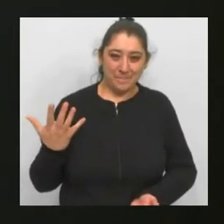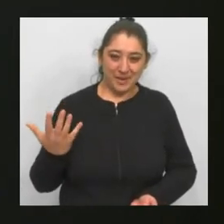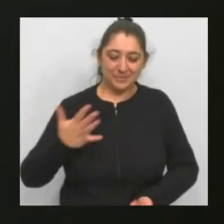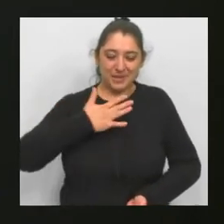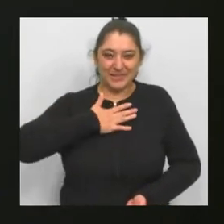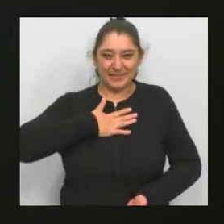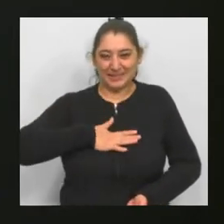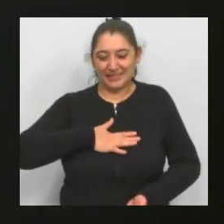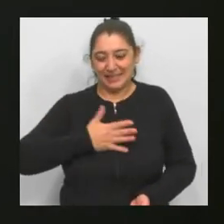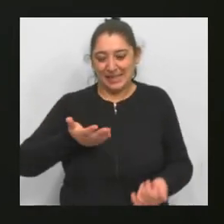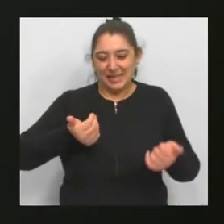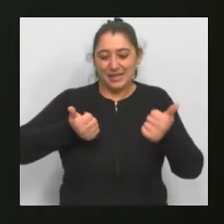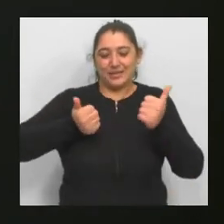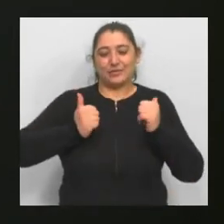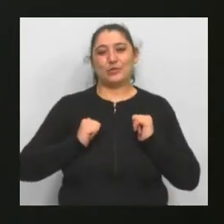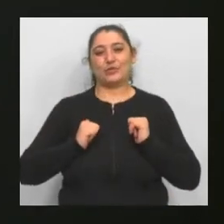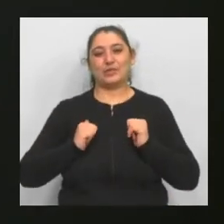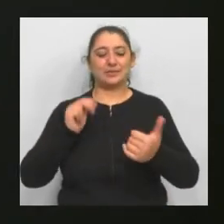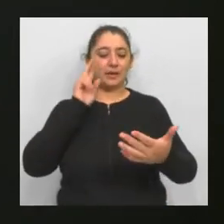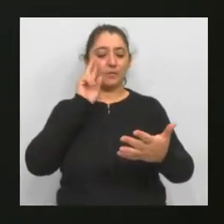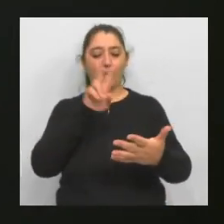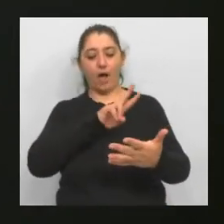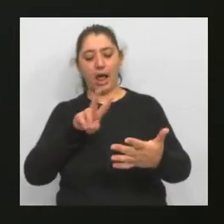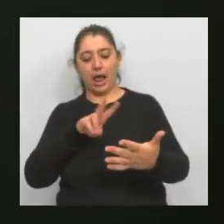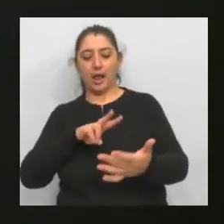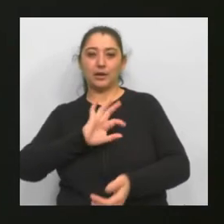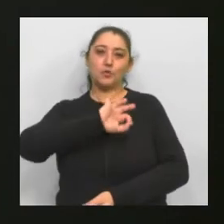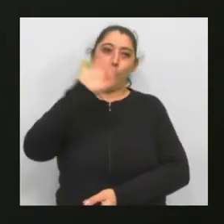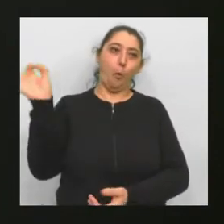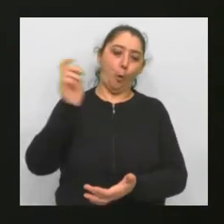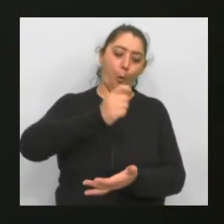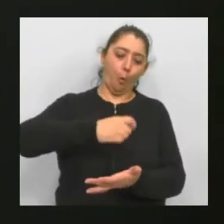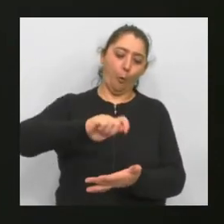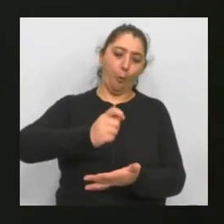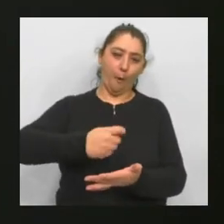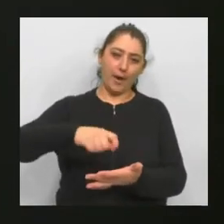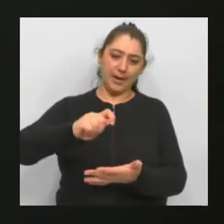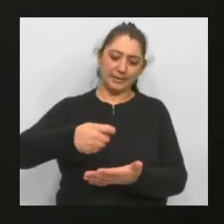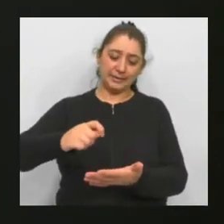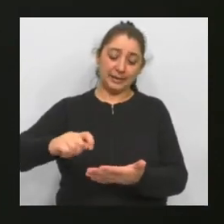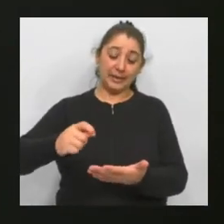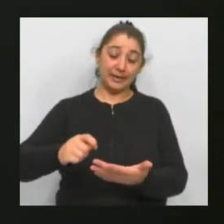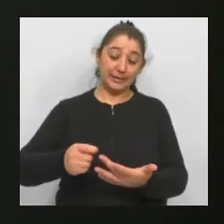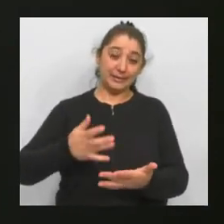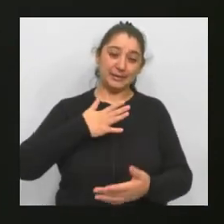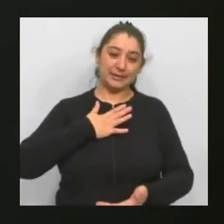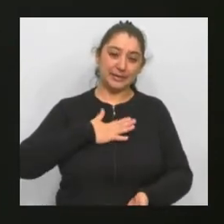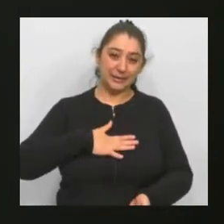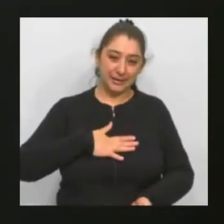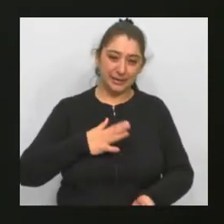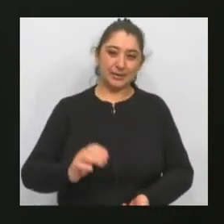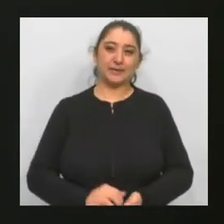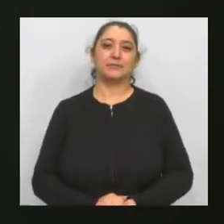la literatura, la lectura, es un camino de infinitos recogidos.